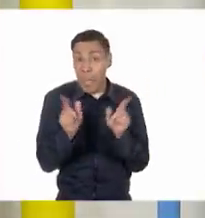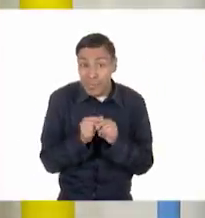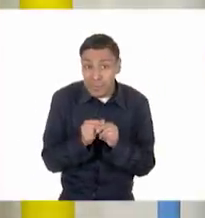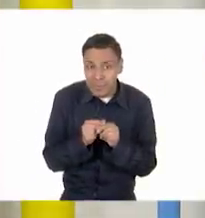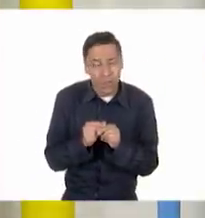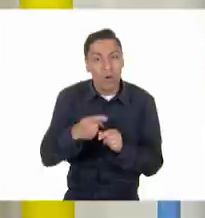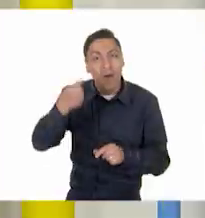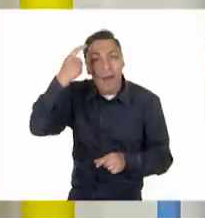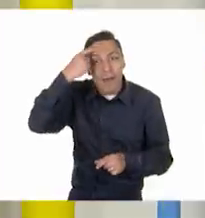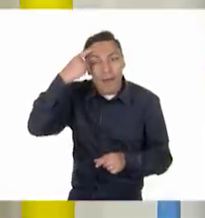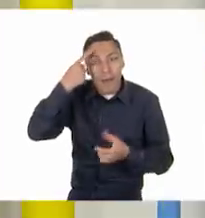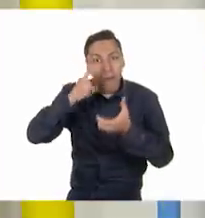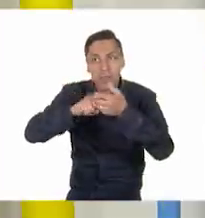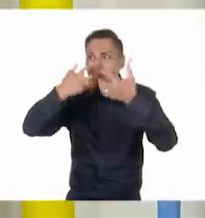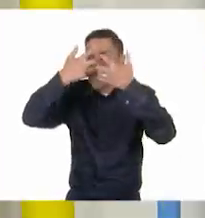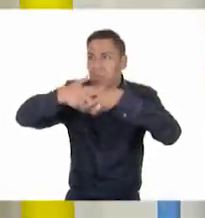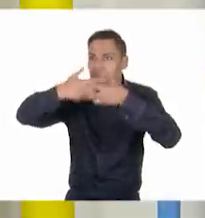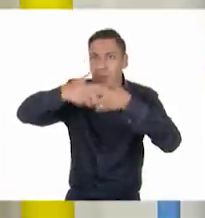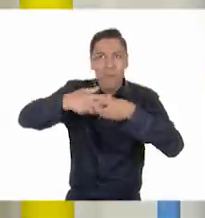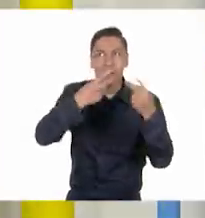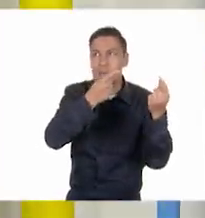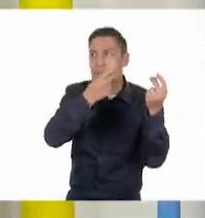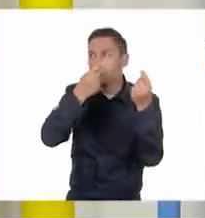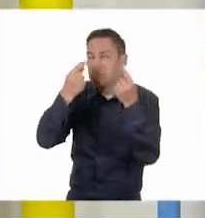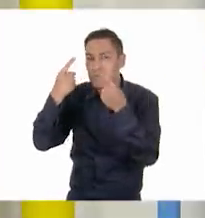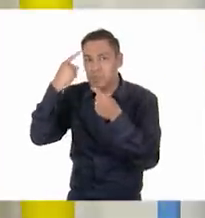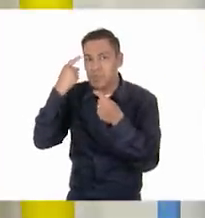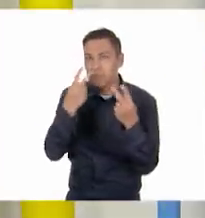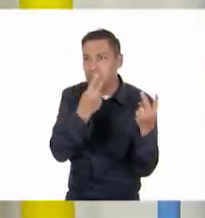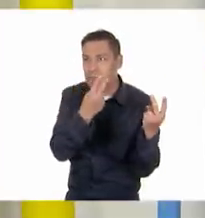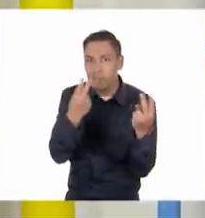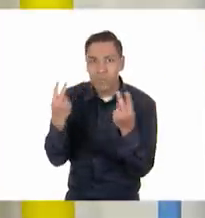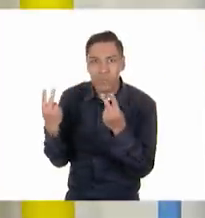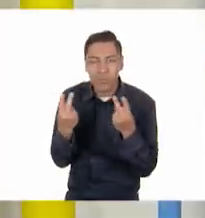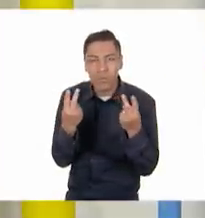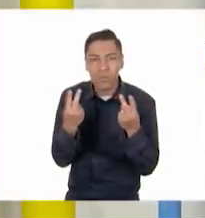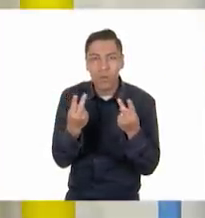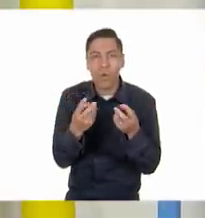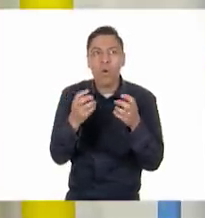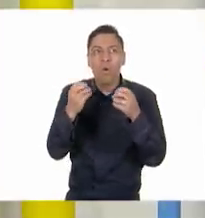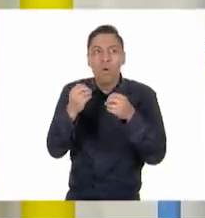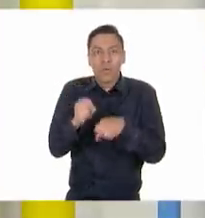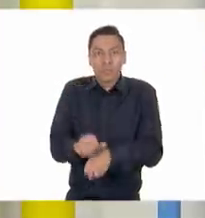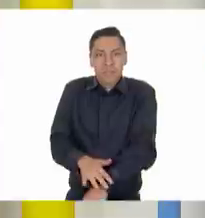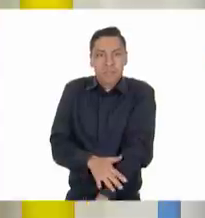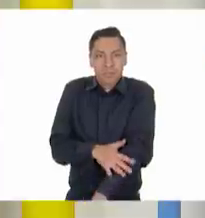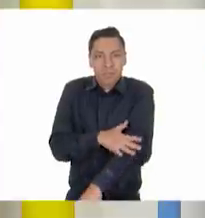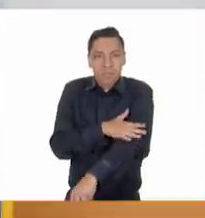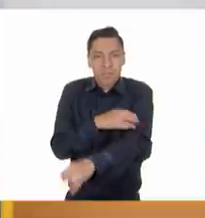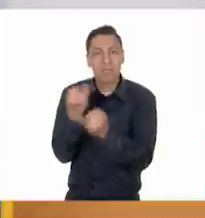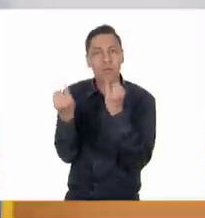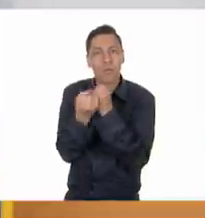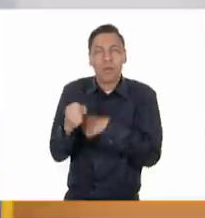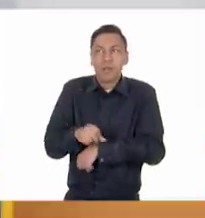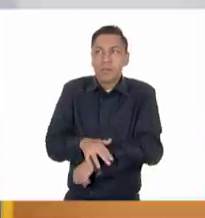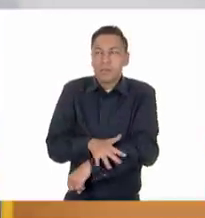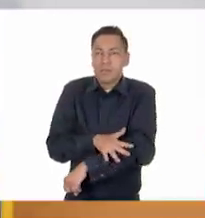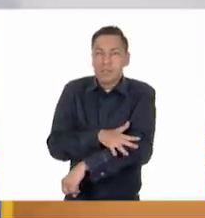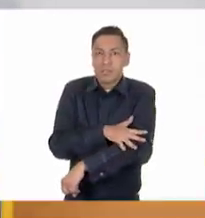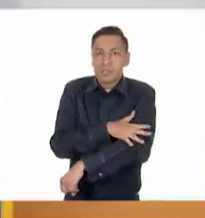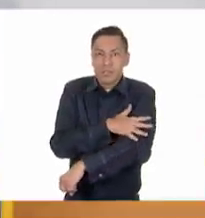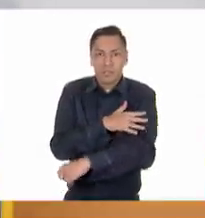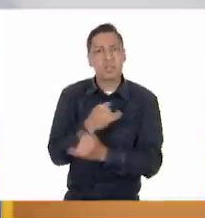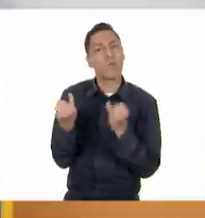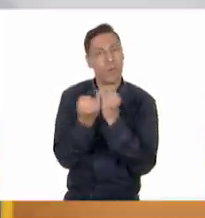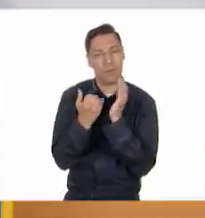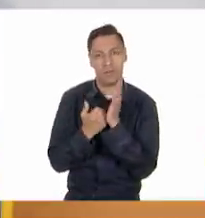capacidades cada vez van siendo mayores. Y otra también es tal vez la parte emocional, ¿verdad? Allí también tenemos un